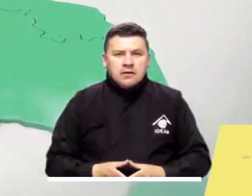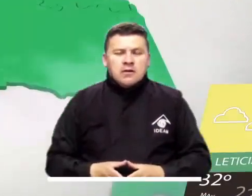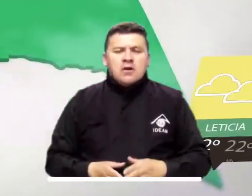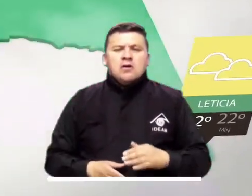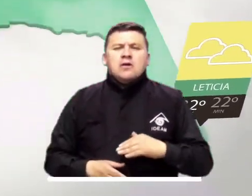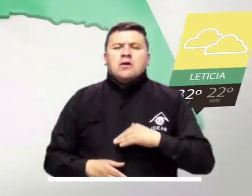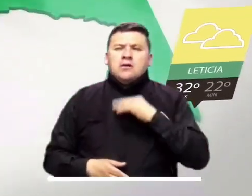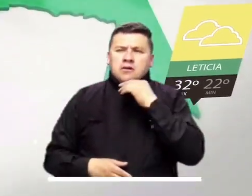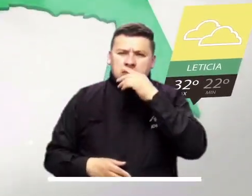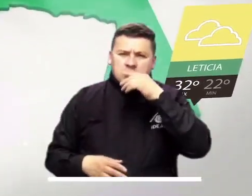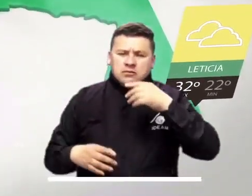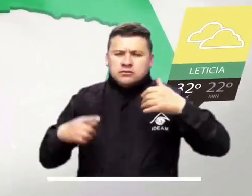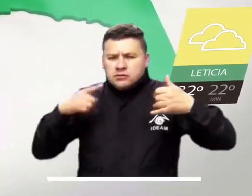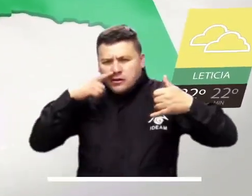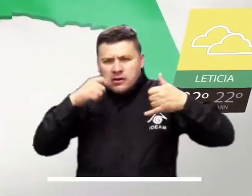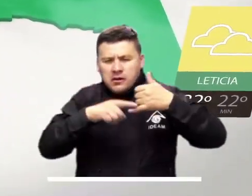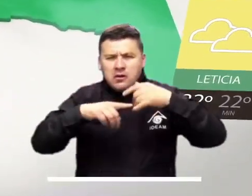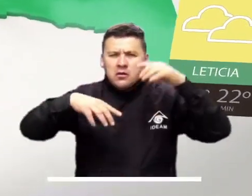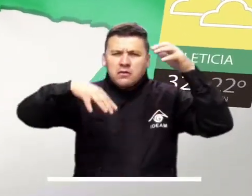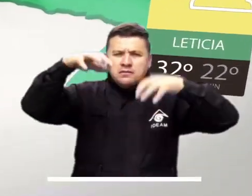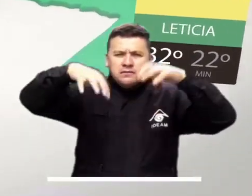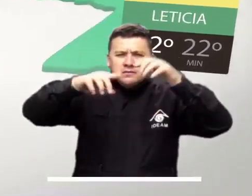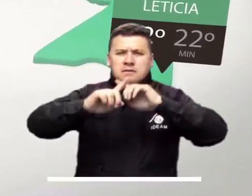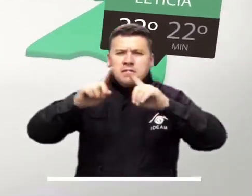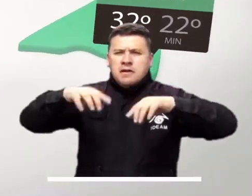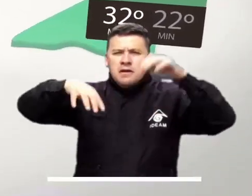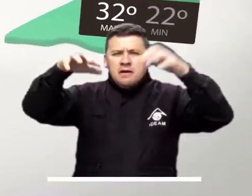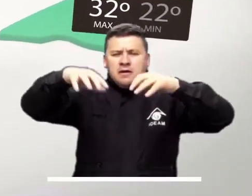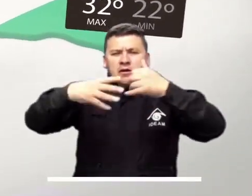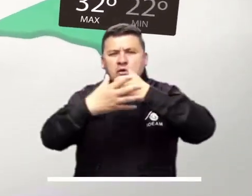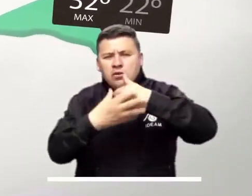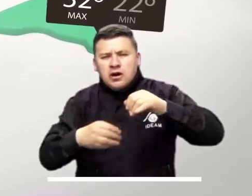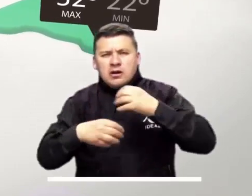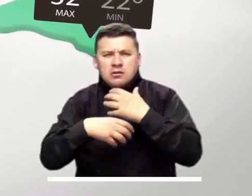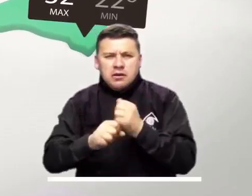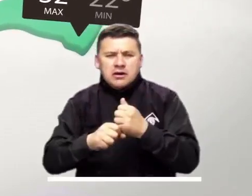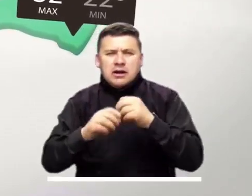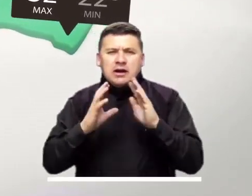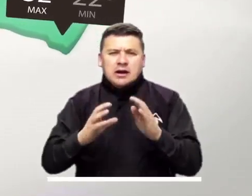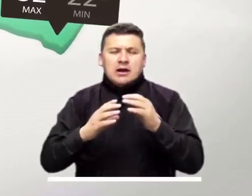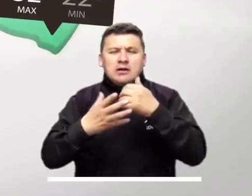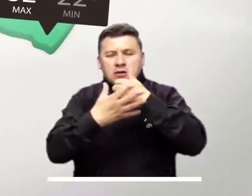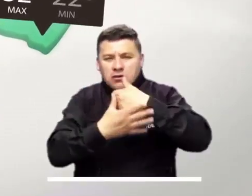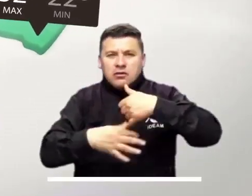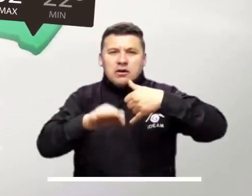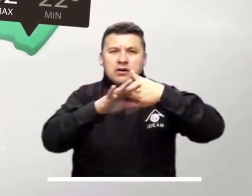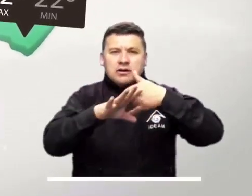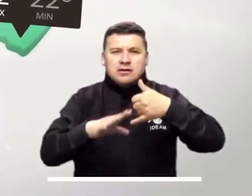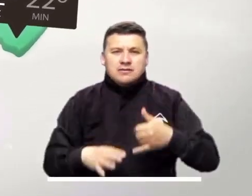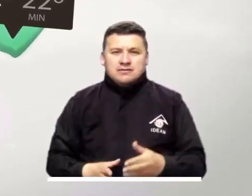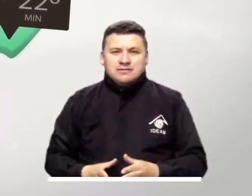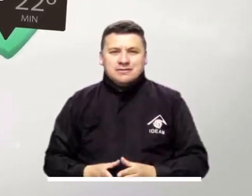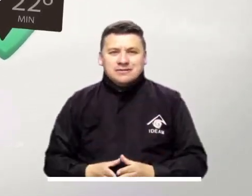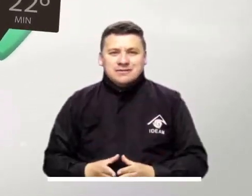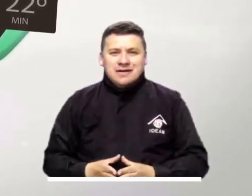Gran cantidad de nubes en la Amazonía pronostican lluvias en diferentes puntos de Guaviare, Baupesca, Queta y Guainía.